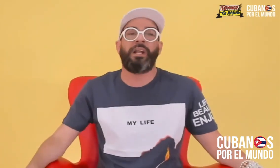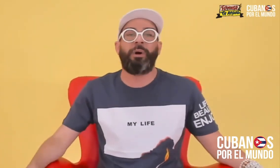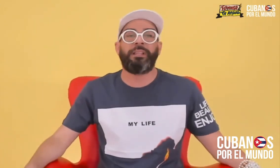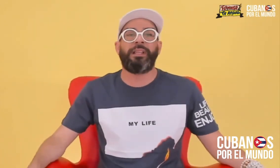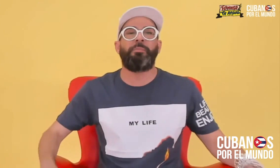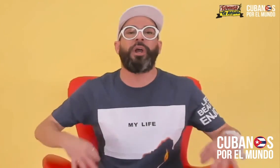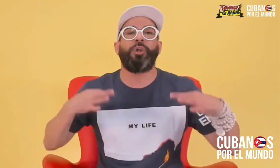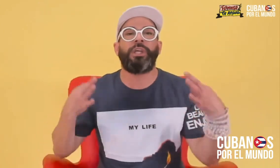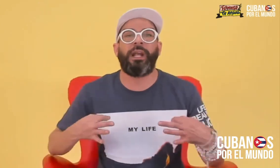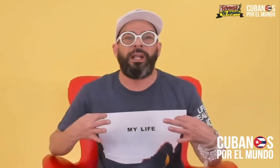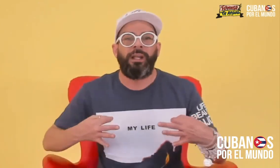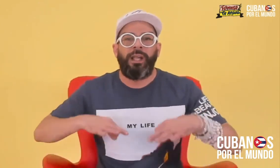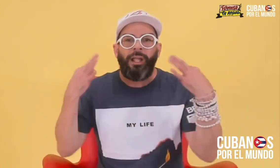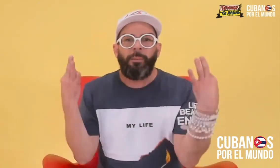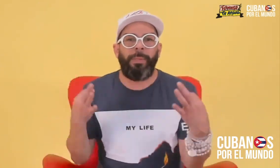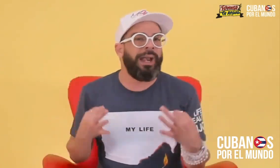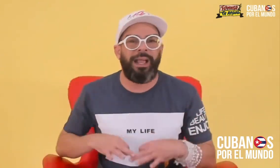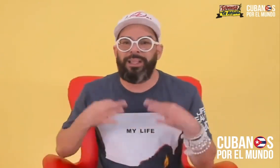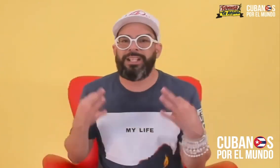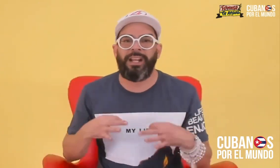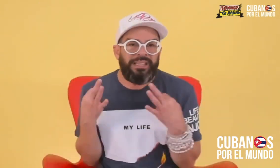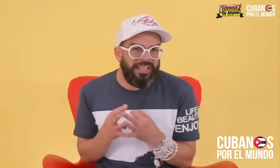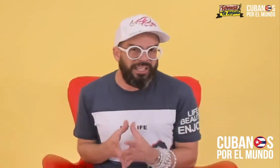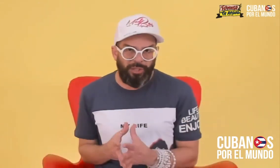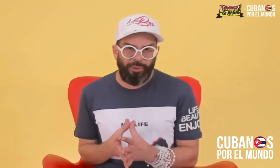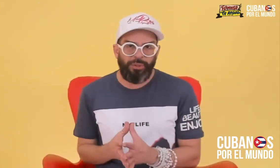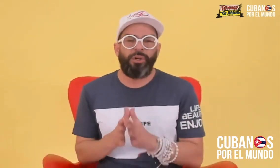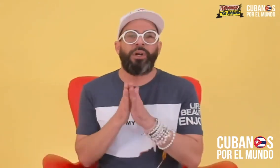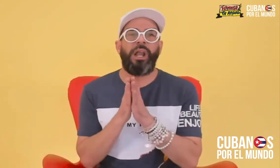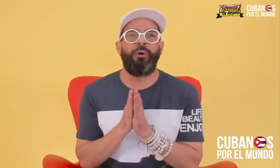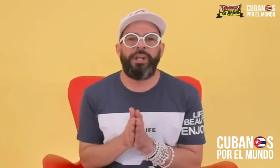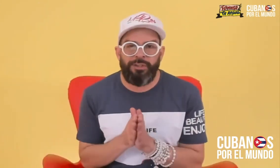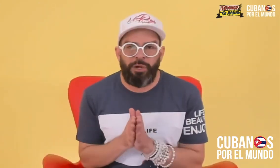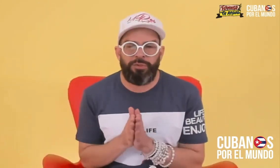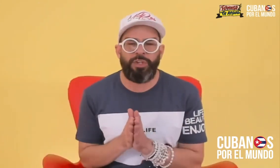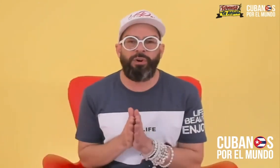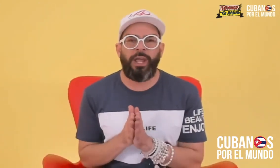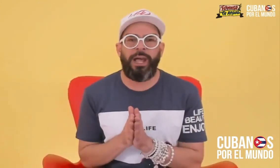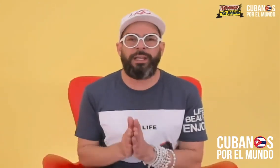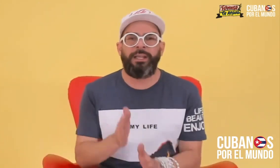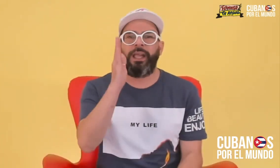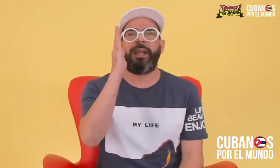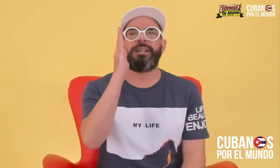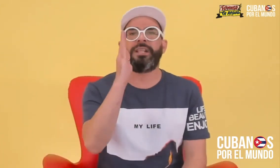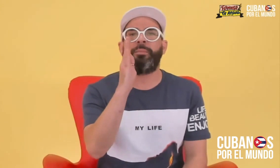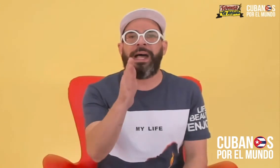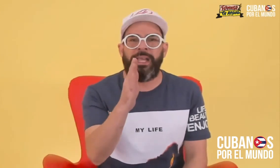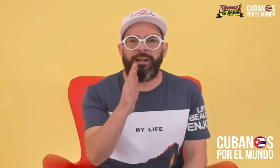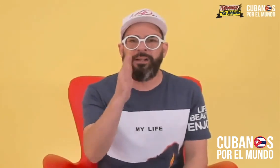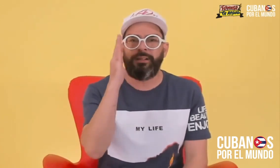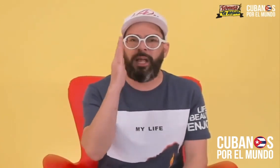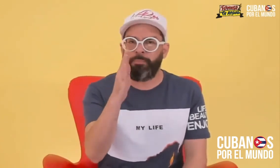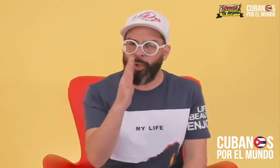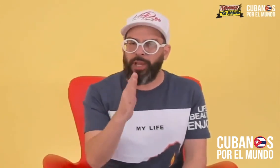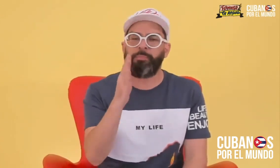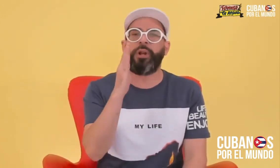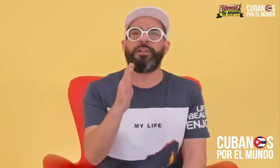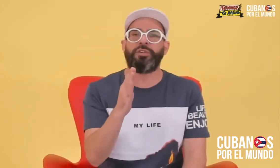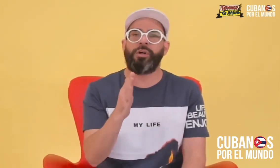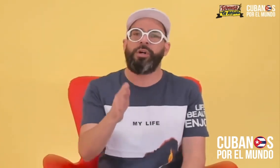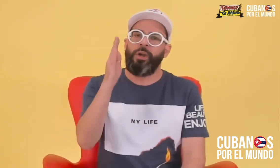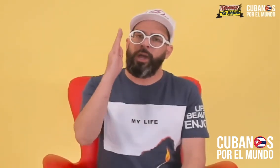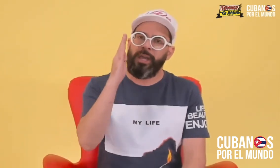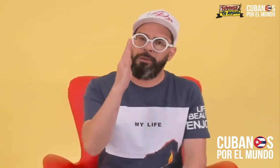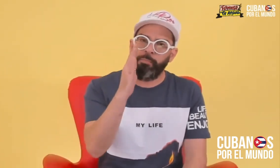entender ni nadie lo va a entender porque no tiene manera de ser entendido. La única solución que hay es que se vayan del poder.